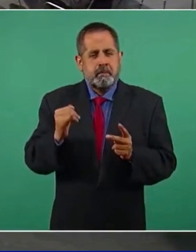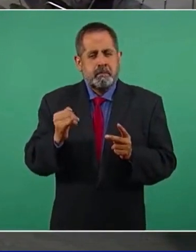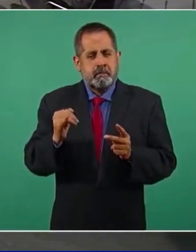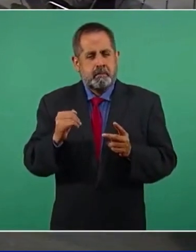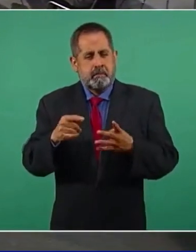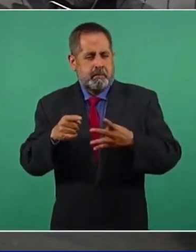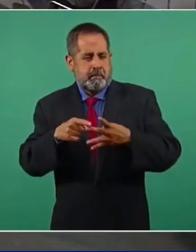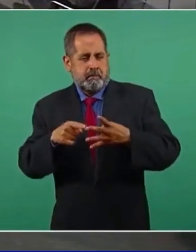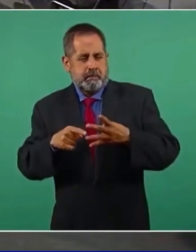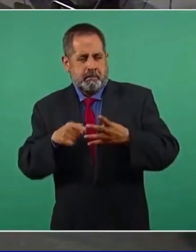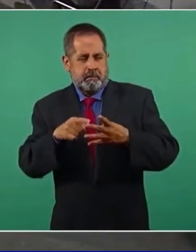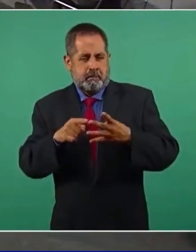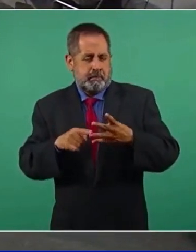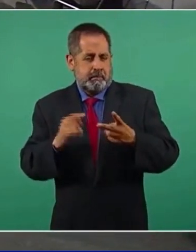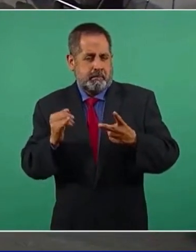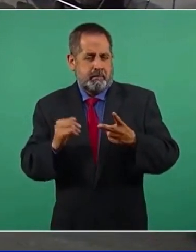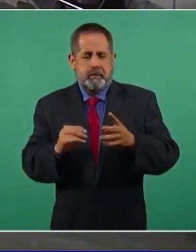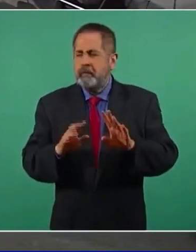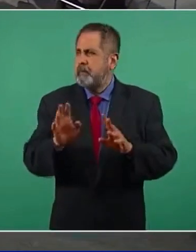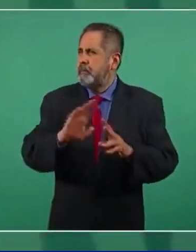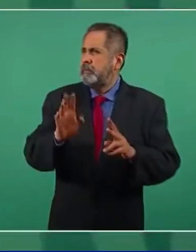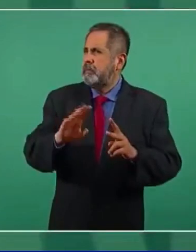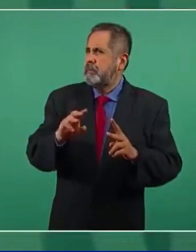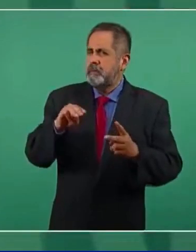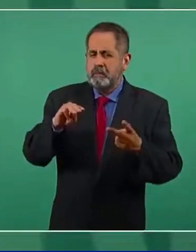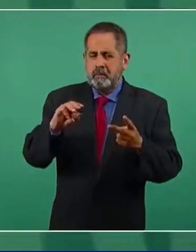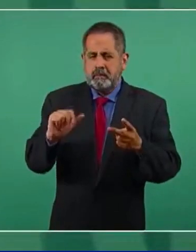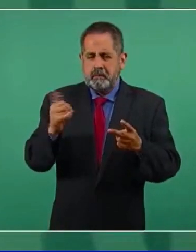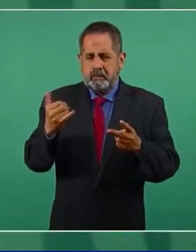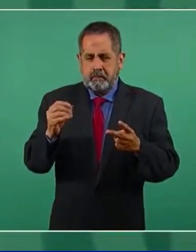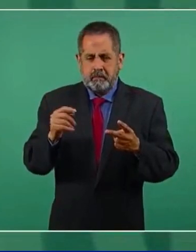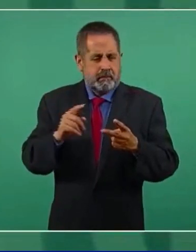no, perdón, de mayo.